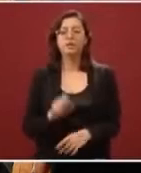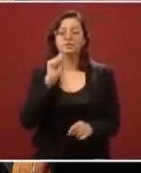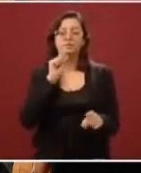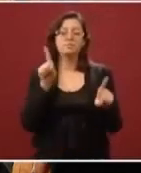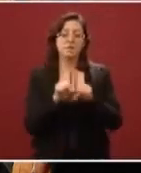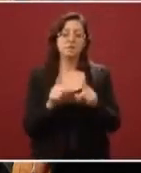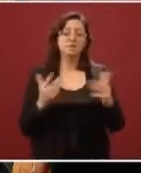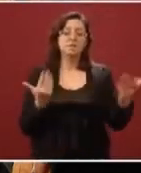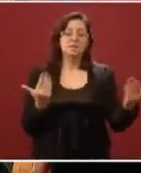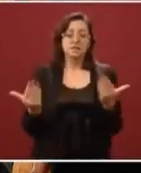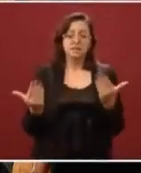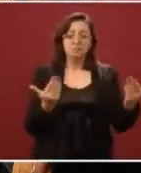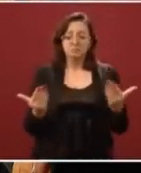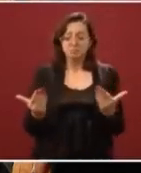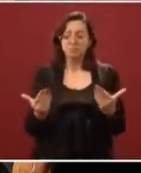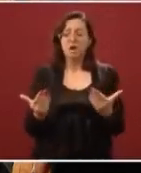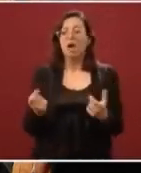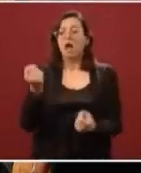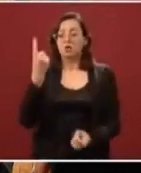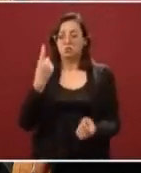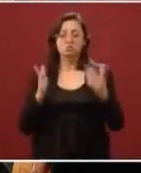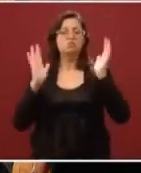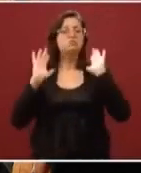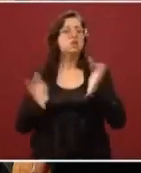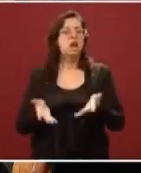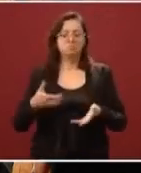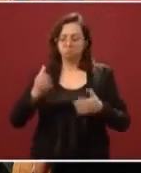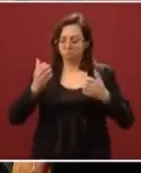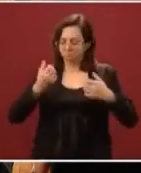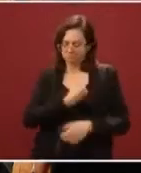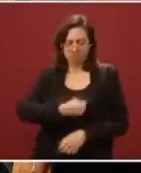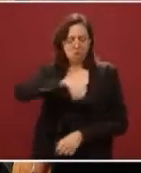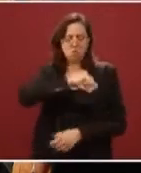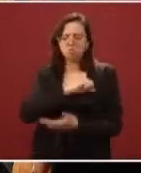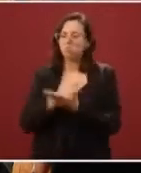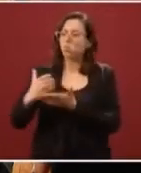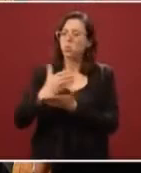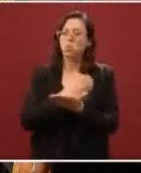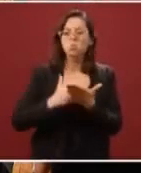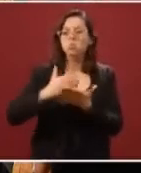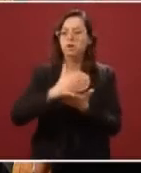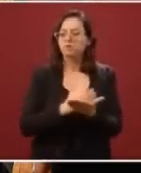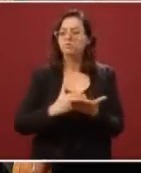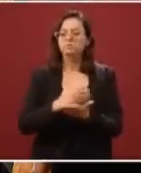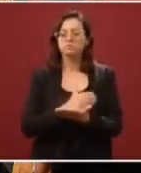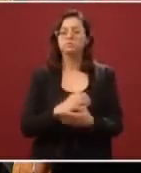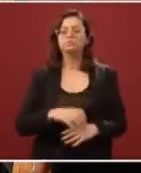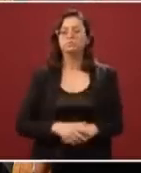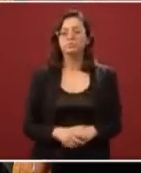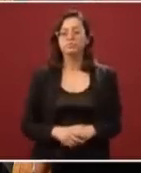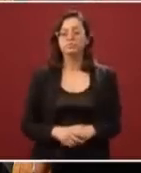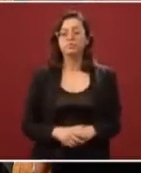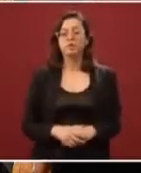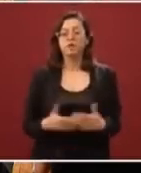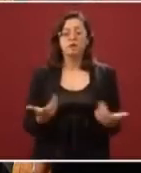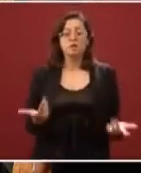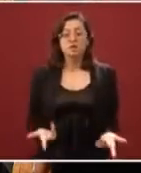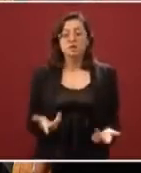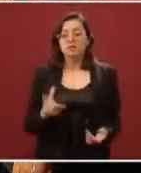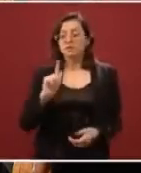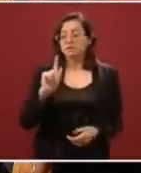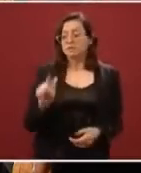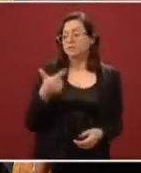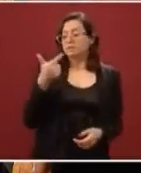de casos recuperados. Por institución, la mayor cantidad de atenciones continúa siendo en la Secretaría de Salud, el